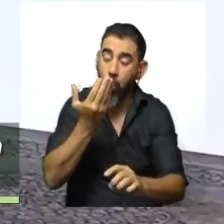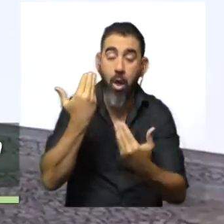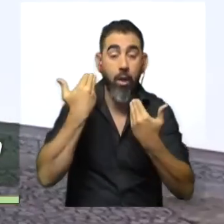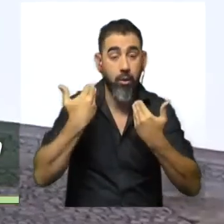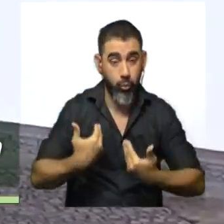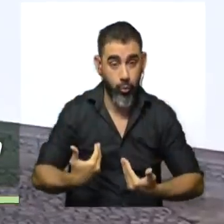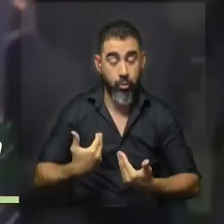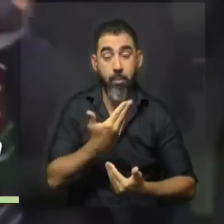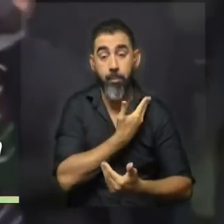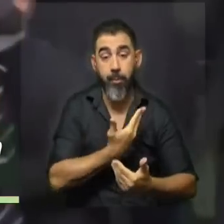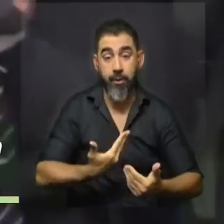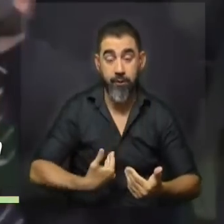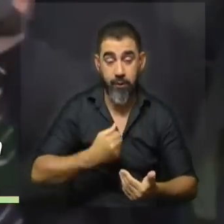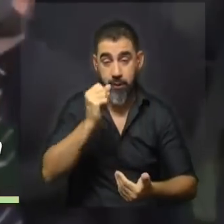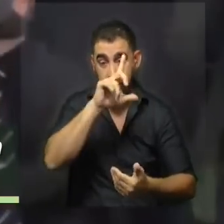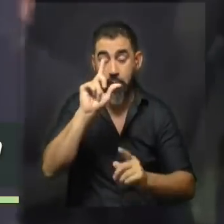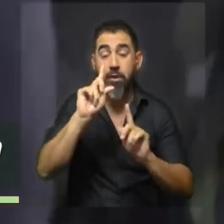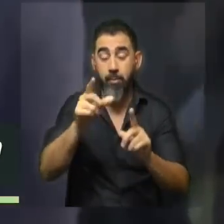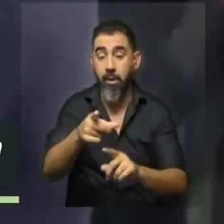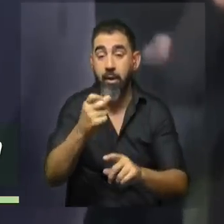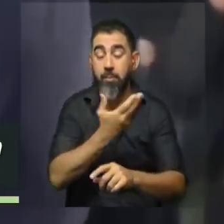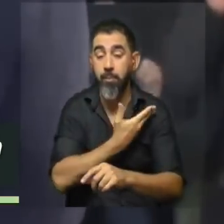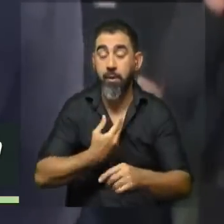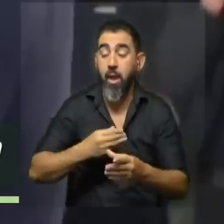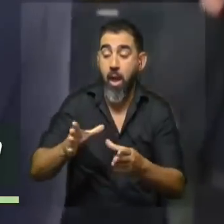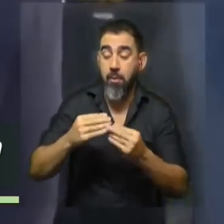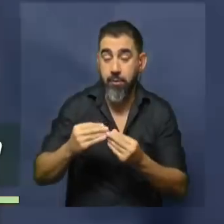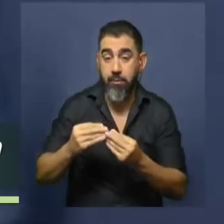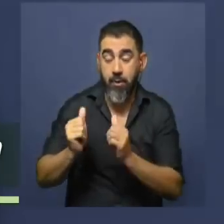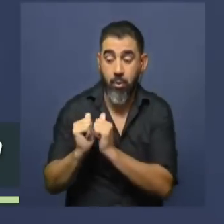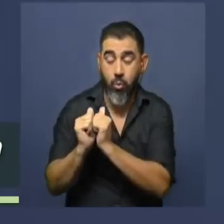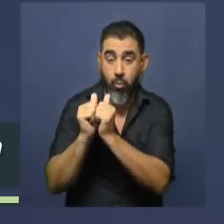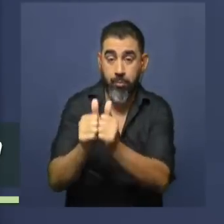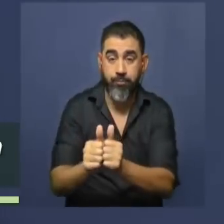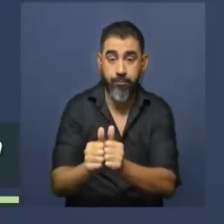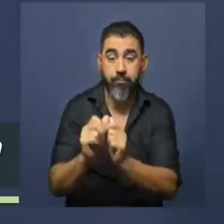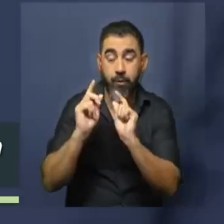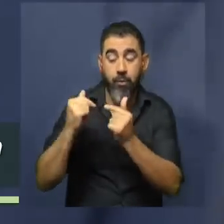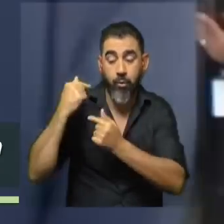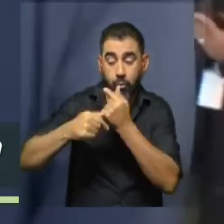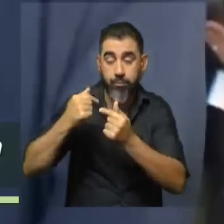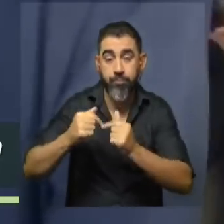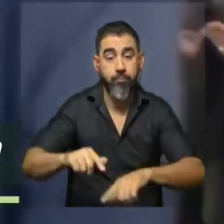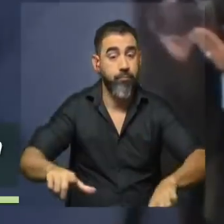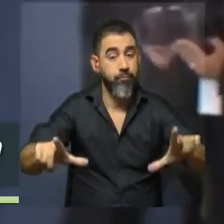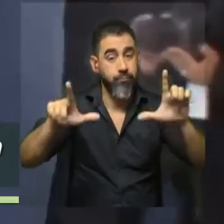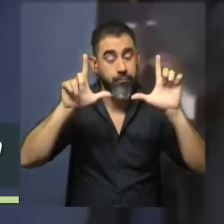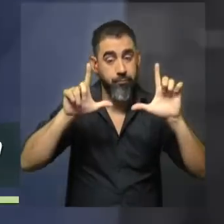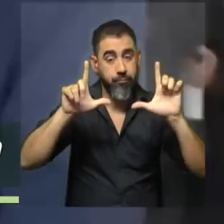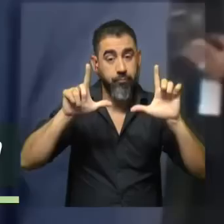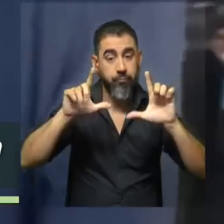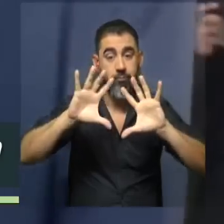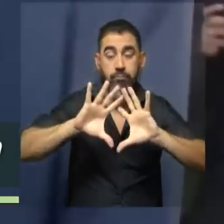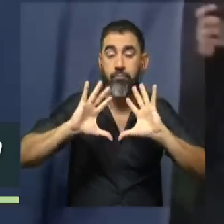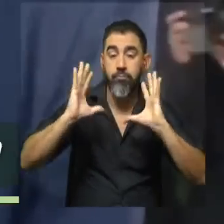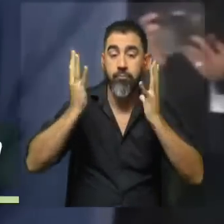del presidente y de los expresidentes y que hay que seguir. La imagen que estamos dando hacia el